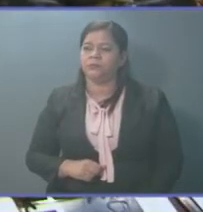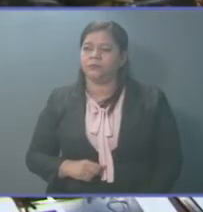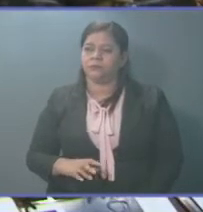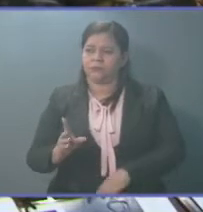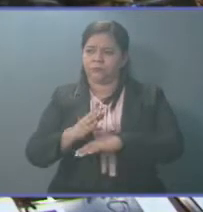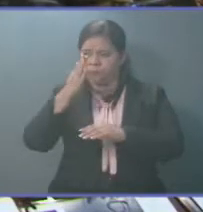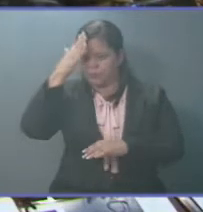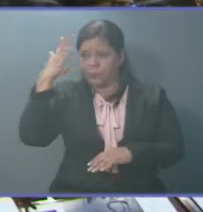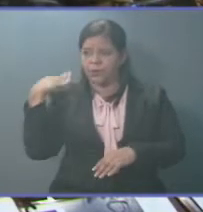Diputada Margarita Escobar ¡Gracias!